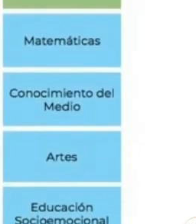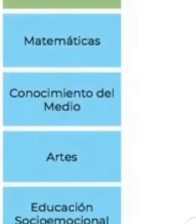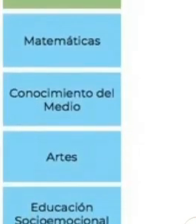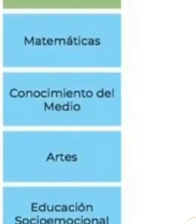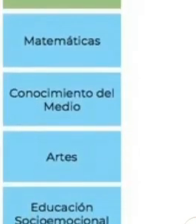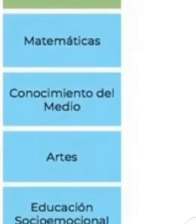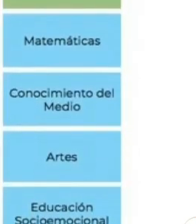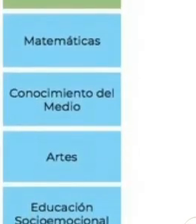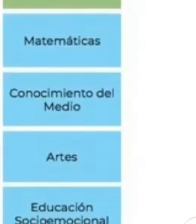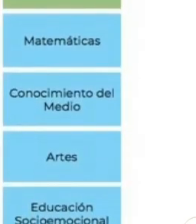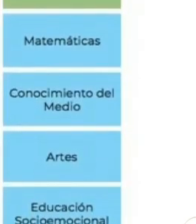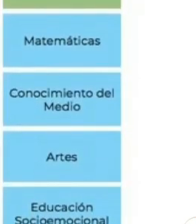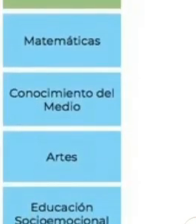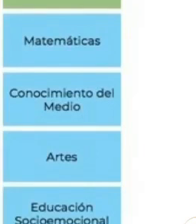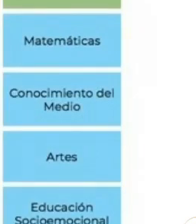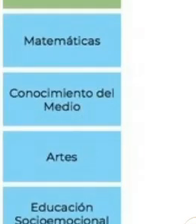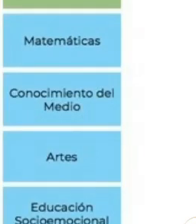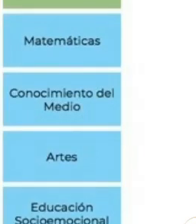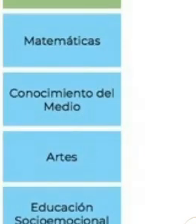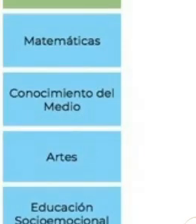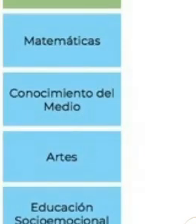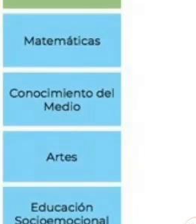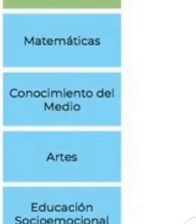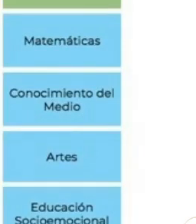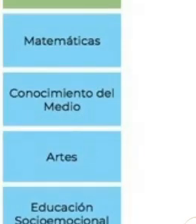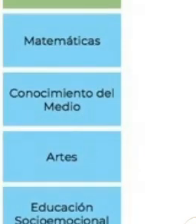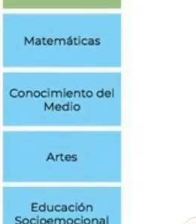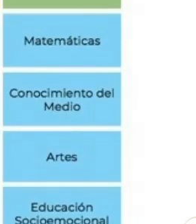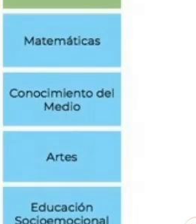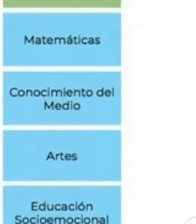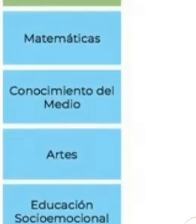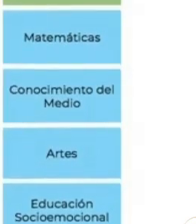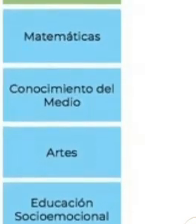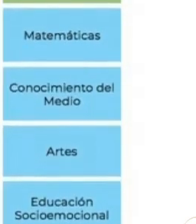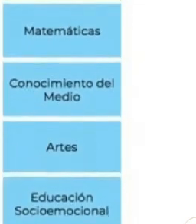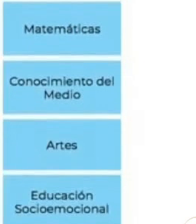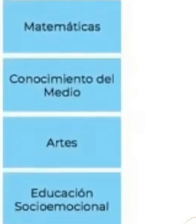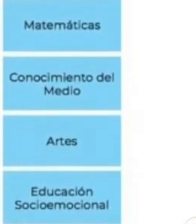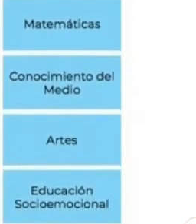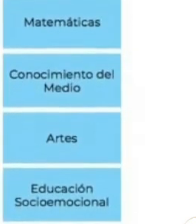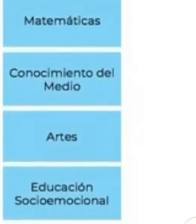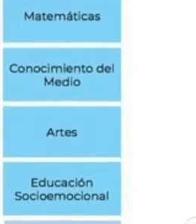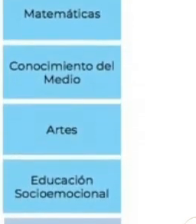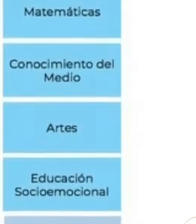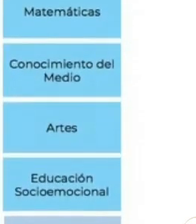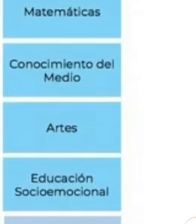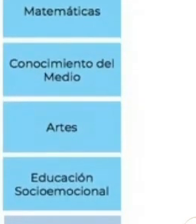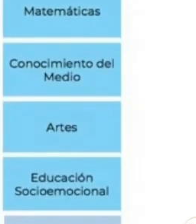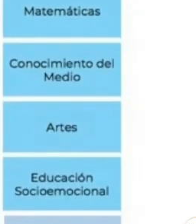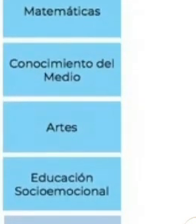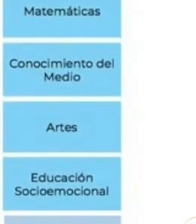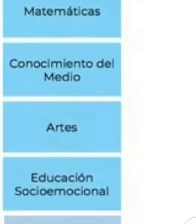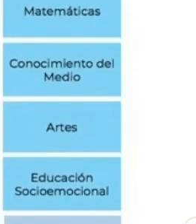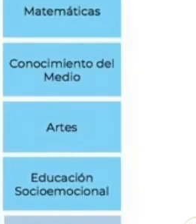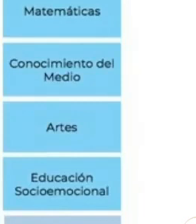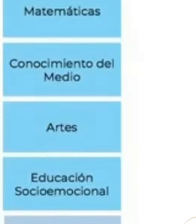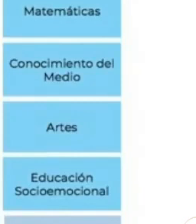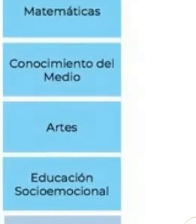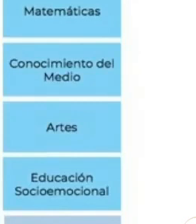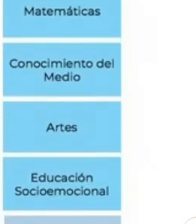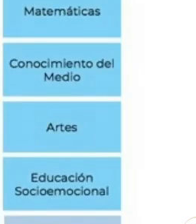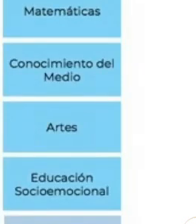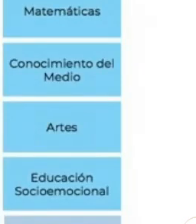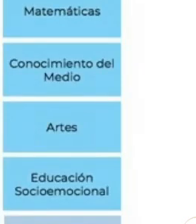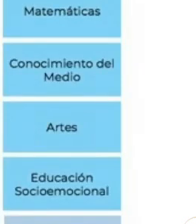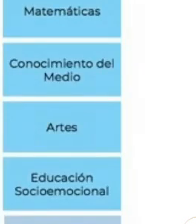y es por ello que no queremos cometer el error de muchos estados, muchos países, que han regresado a clases,